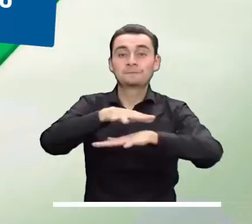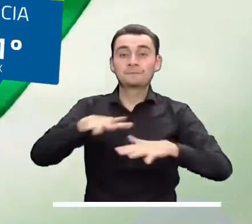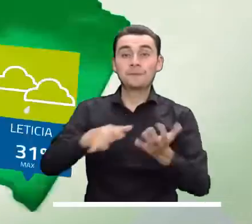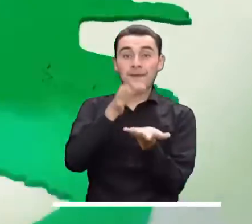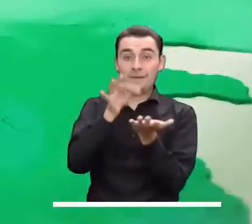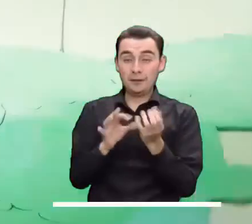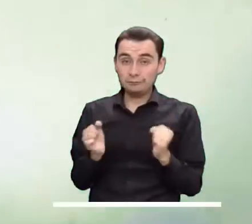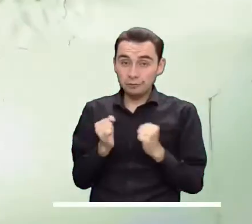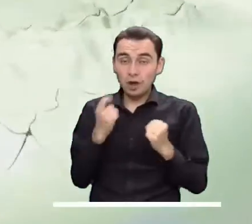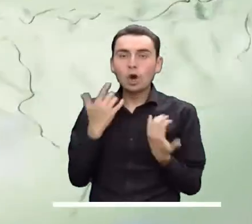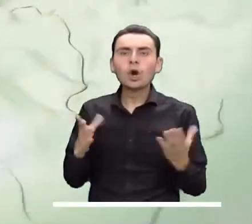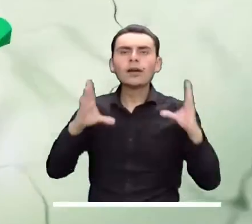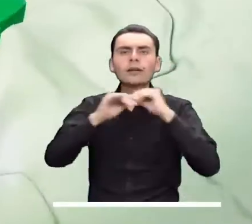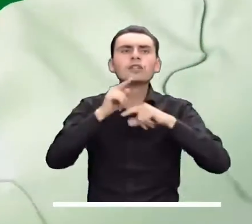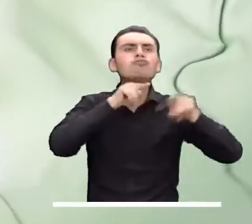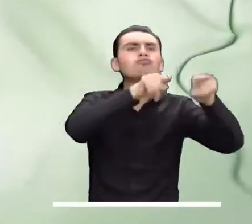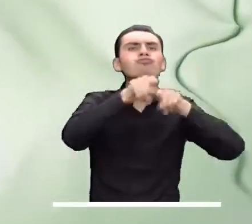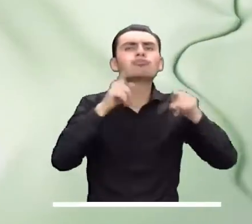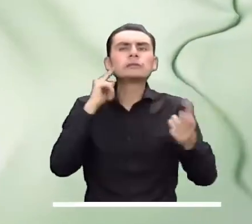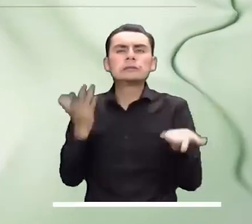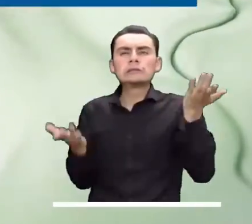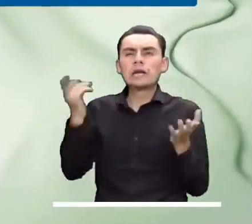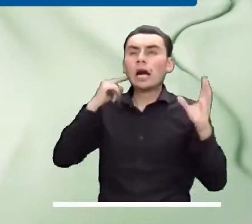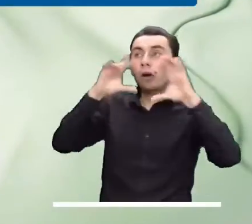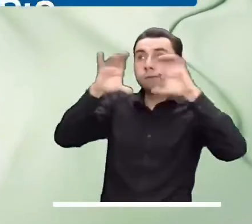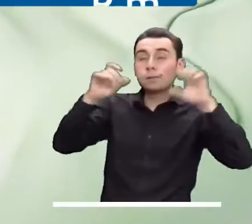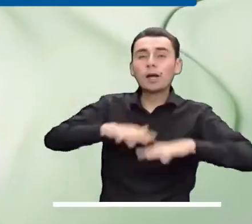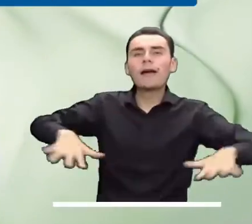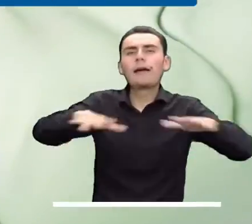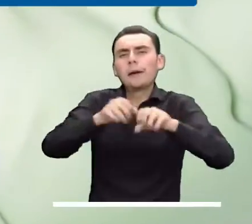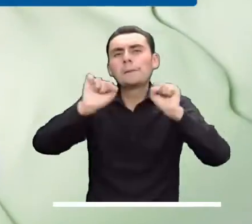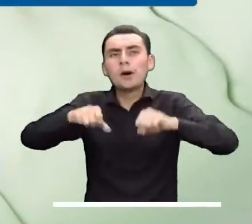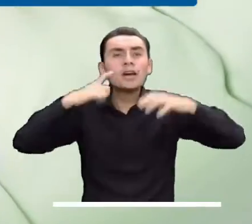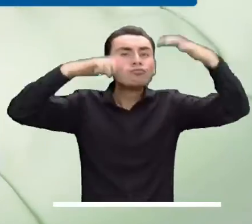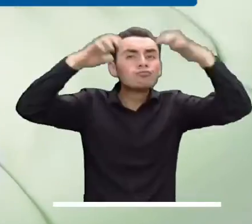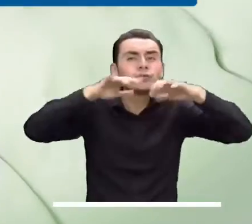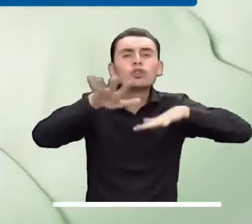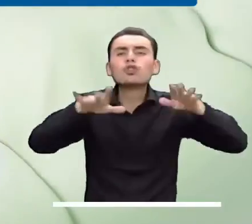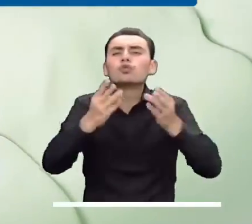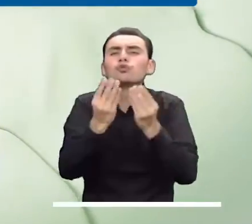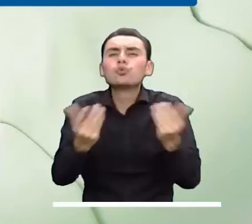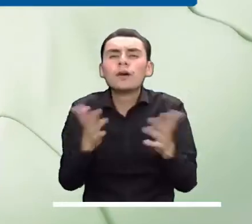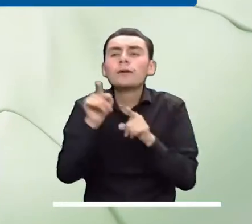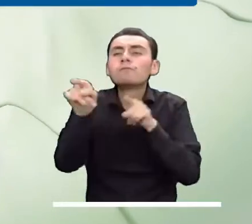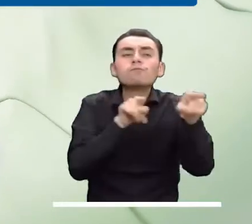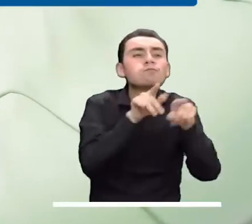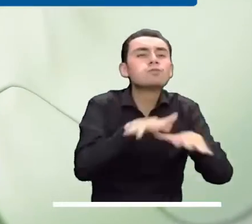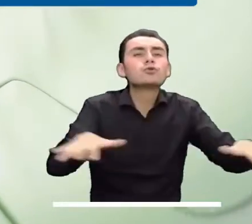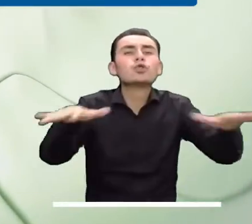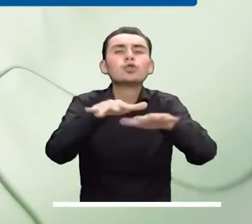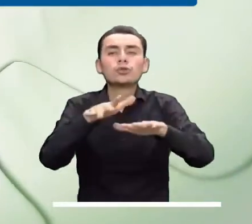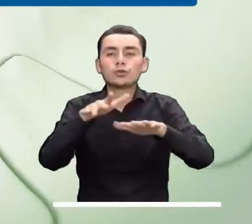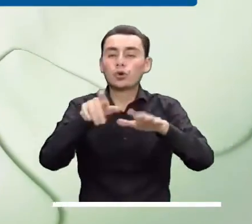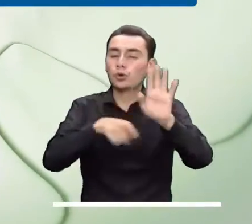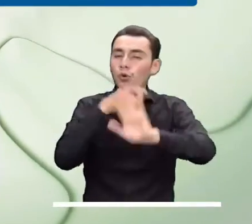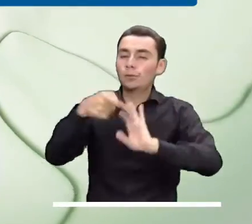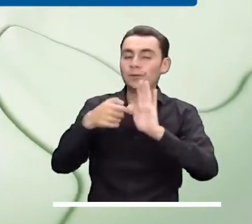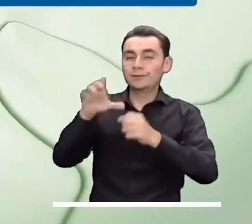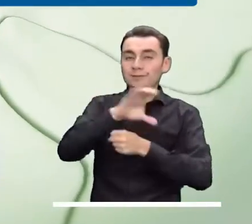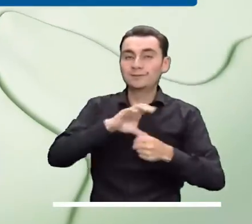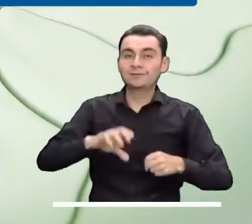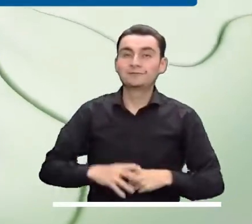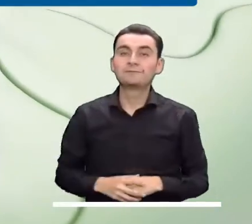Baupes y Amazonas. Las precipitaciones más significativas de la capital se experimentarían en el norte y occidente de la ciudad.